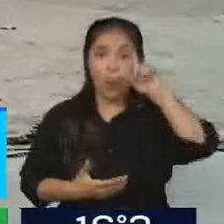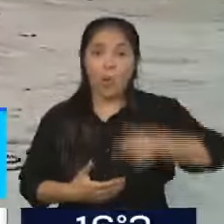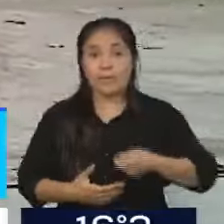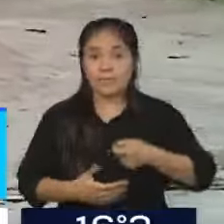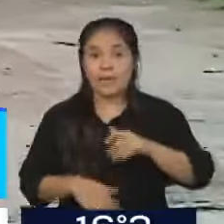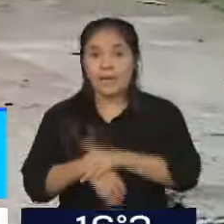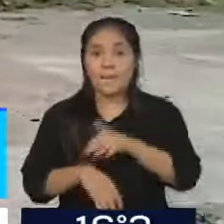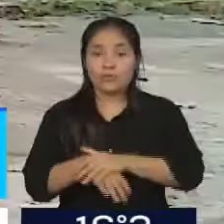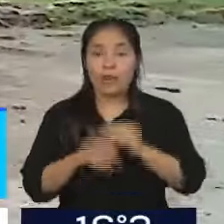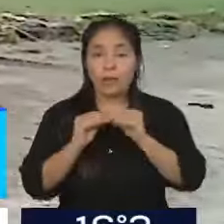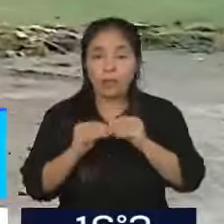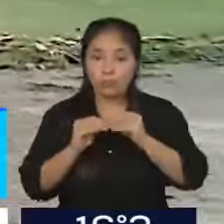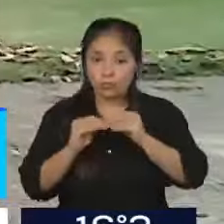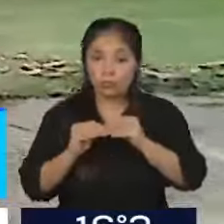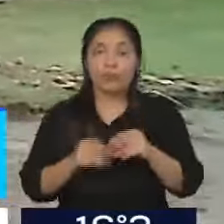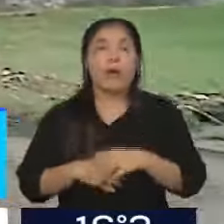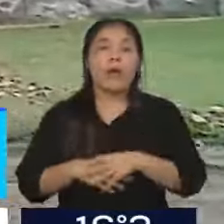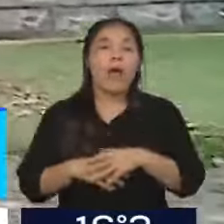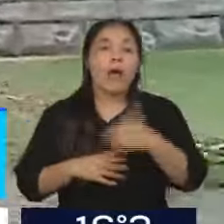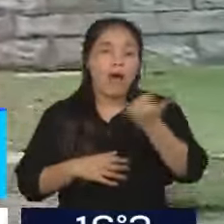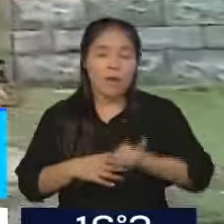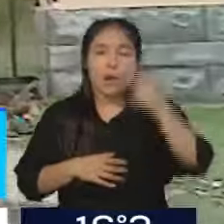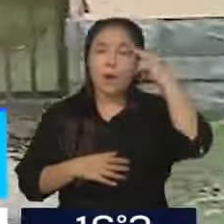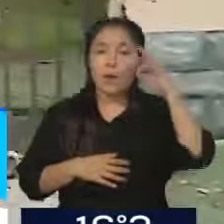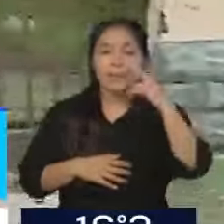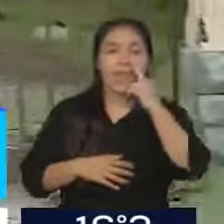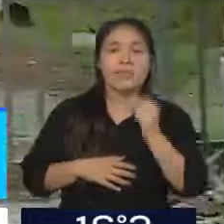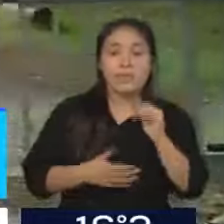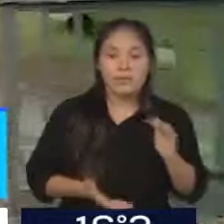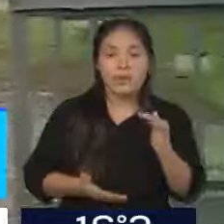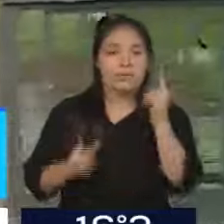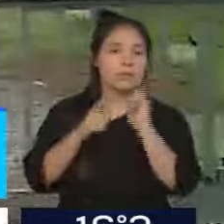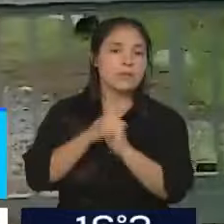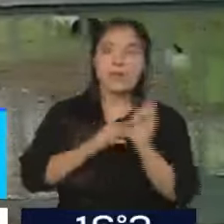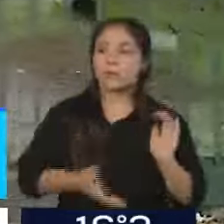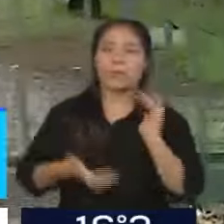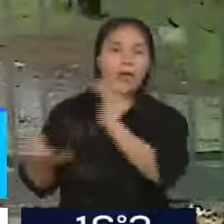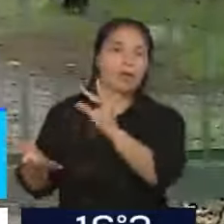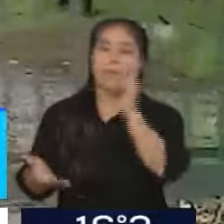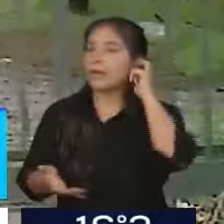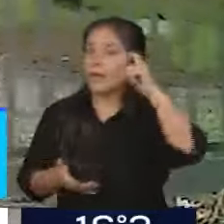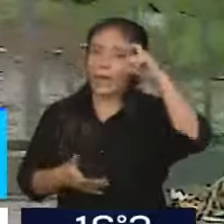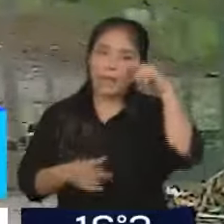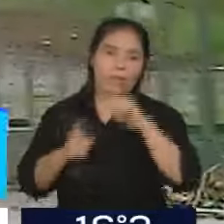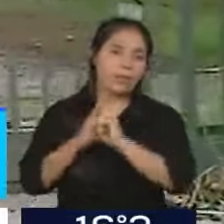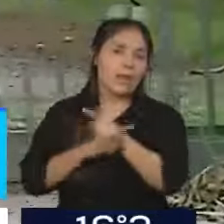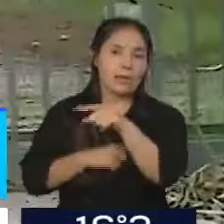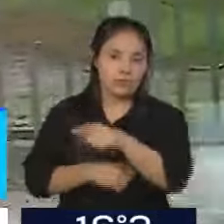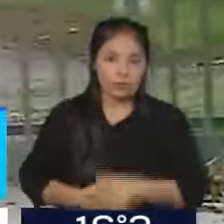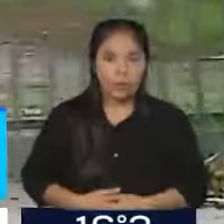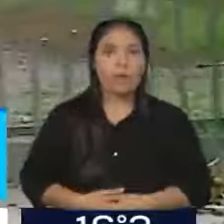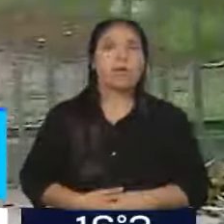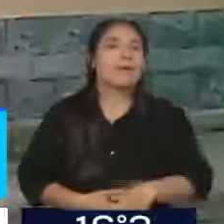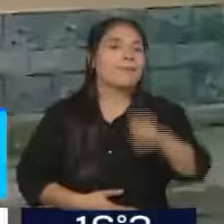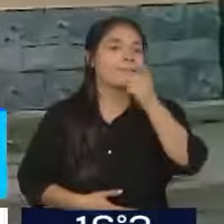tiene la causa a cargo tiene 90 días para hacer el traspaso directamente a la dirección general de escuela. Es decir, no se la